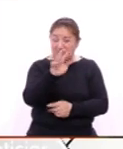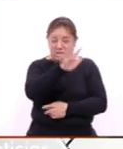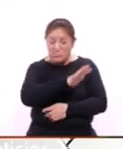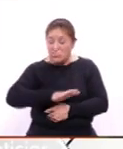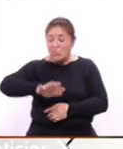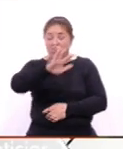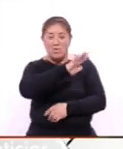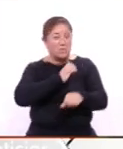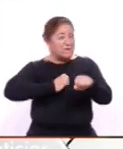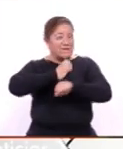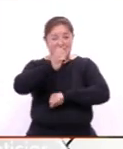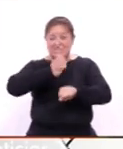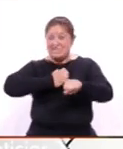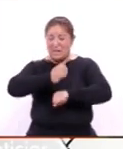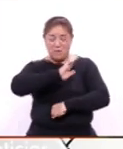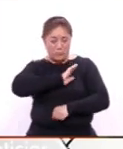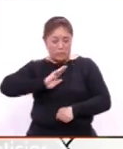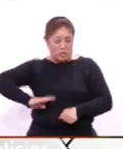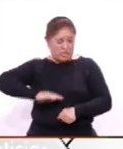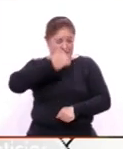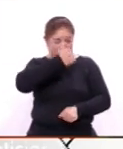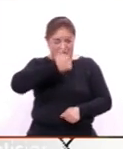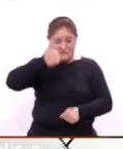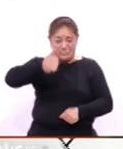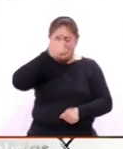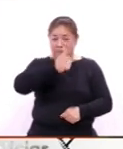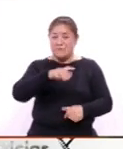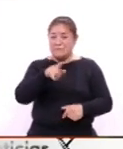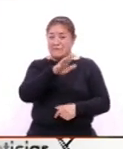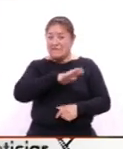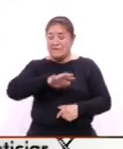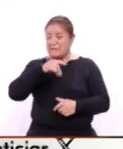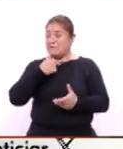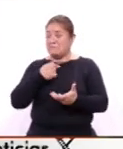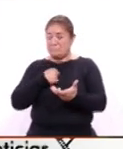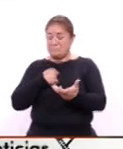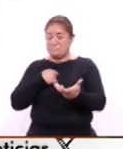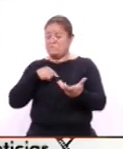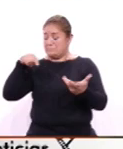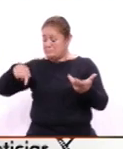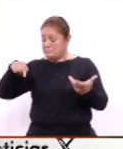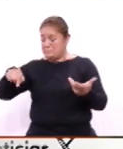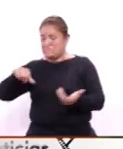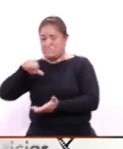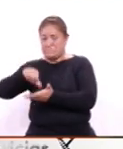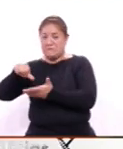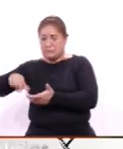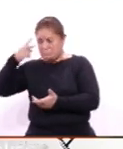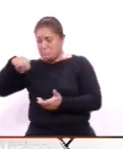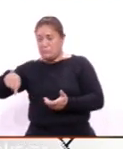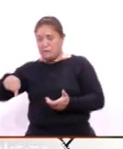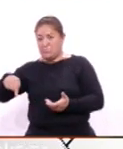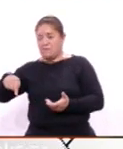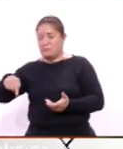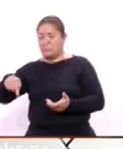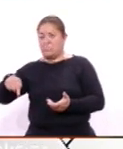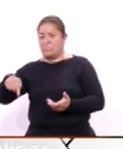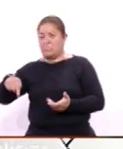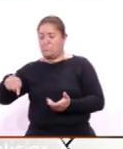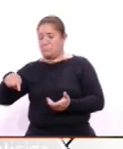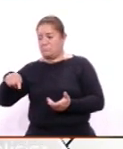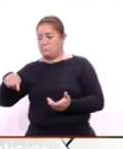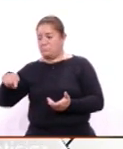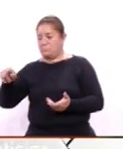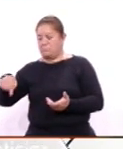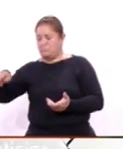un estado un municipio que la mayoría de los que estamos en el centro de la Ciudad de México conocemos y nos